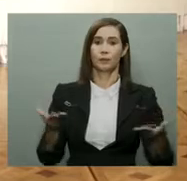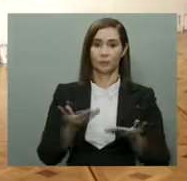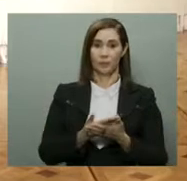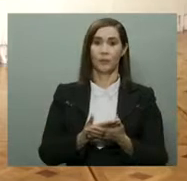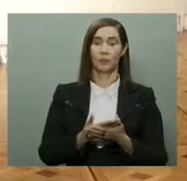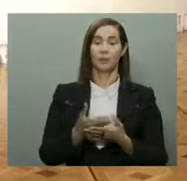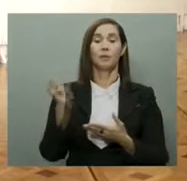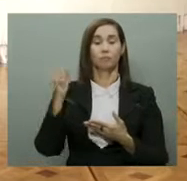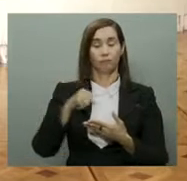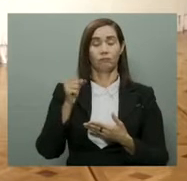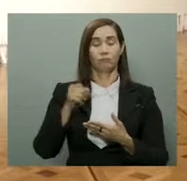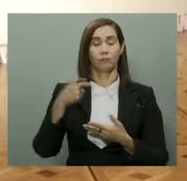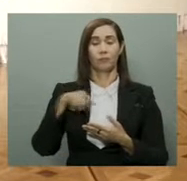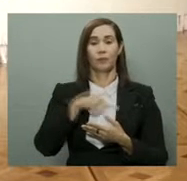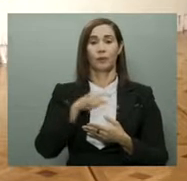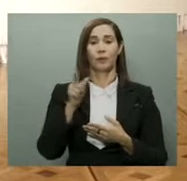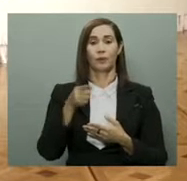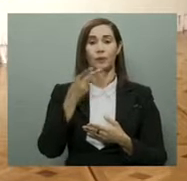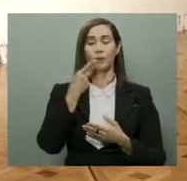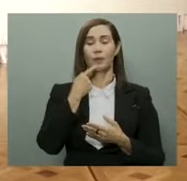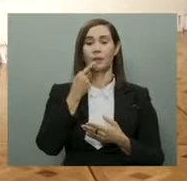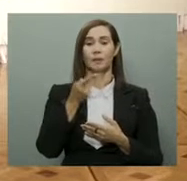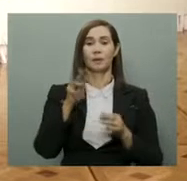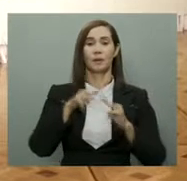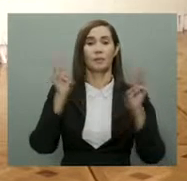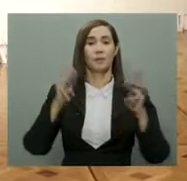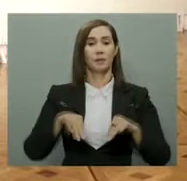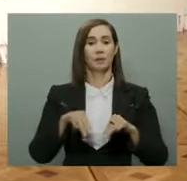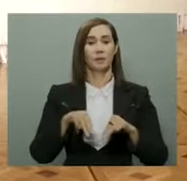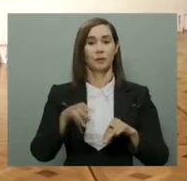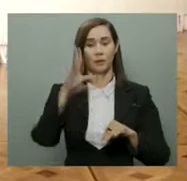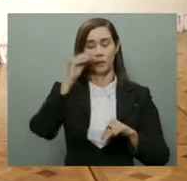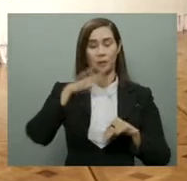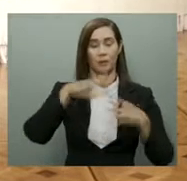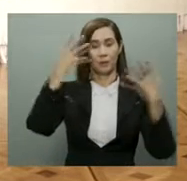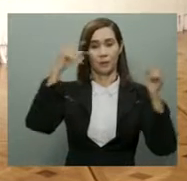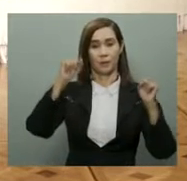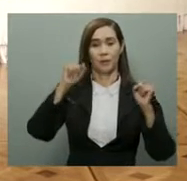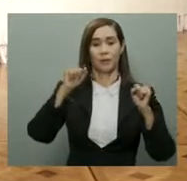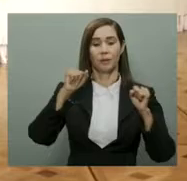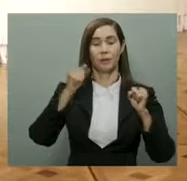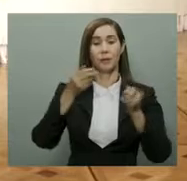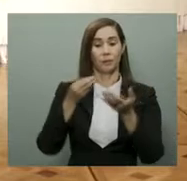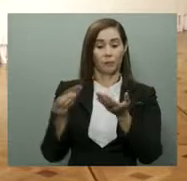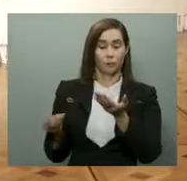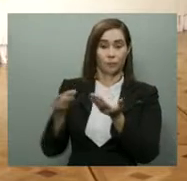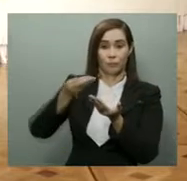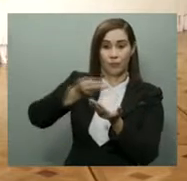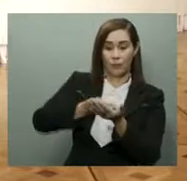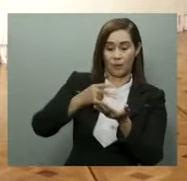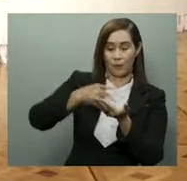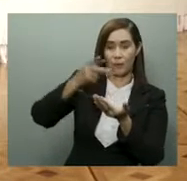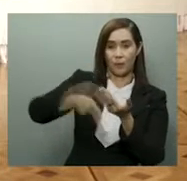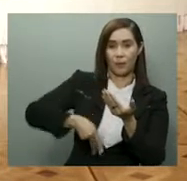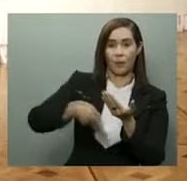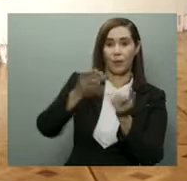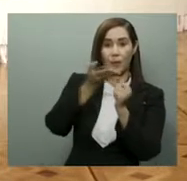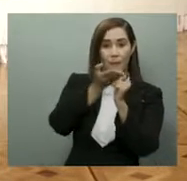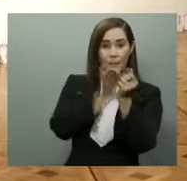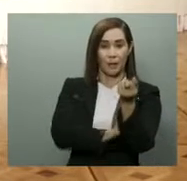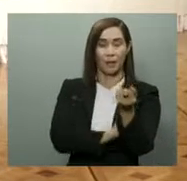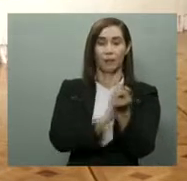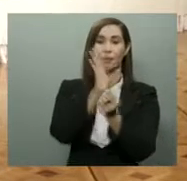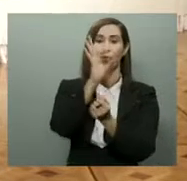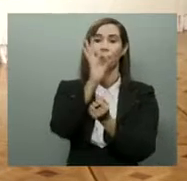informar que sí, que ya lo estamos haciendo, como bien decía el Ministro de Agricultura y el señor Presidente, hemos invertido en el programa solamente de plátanos